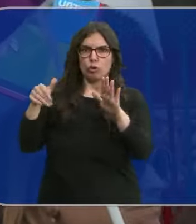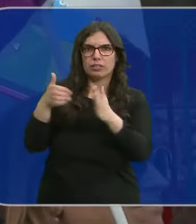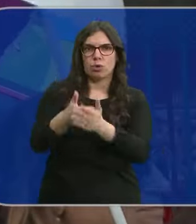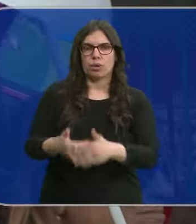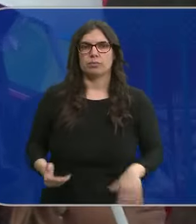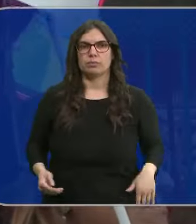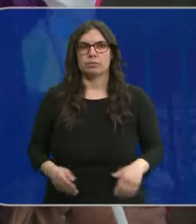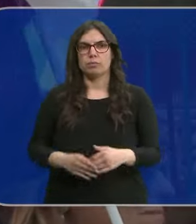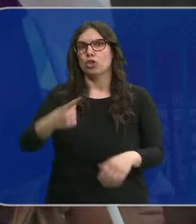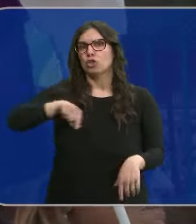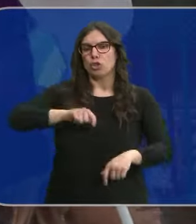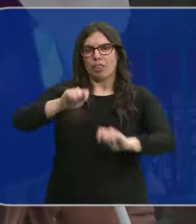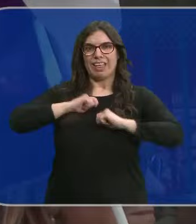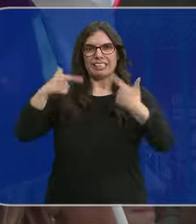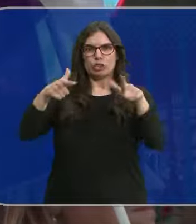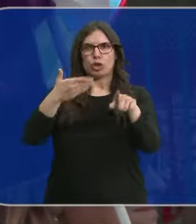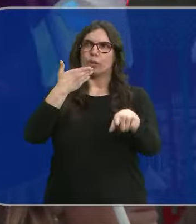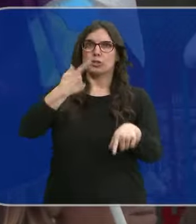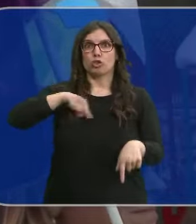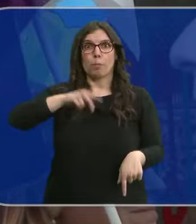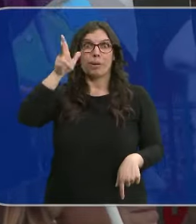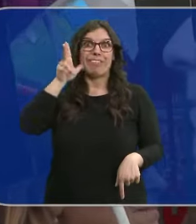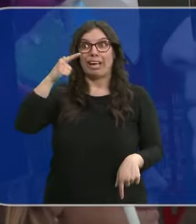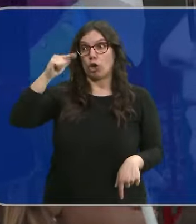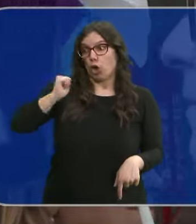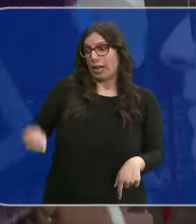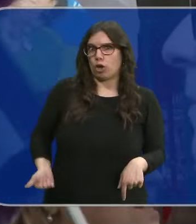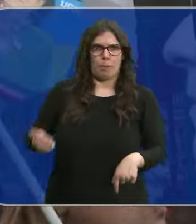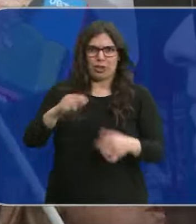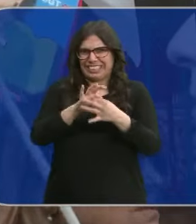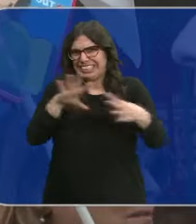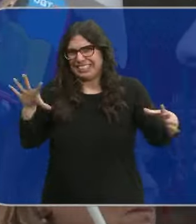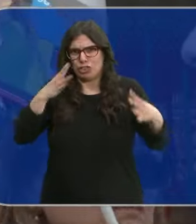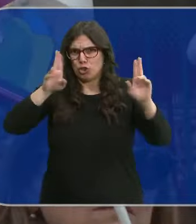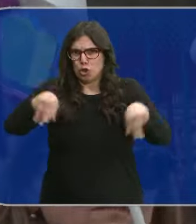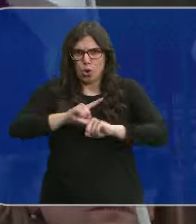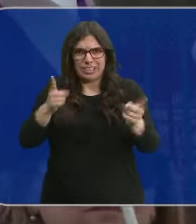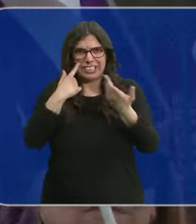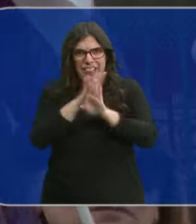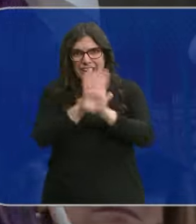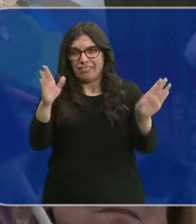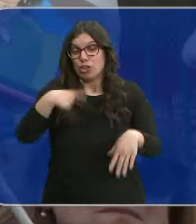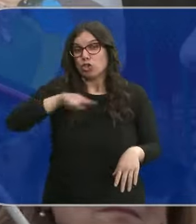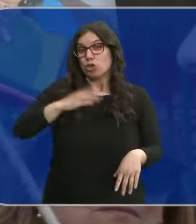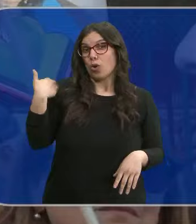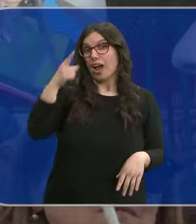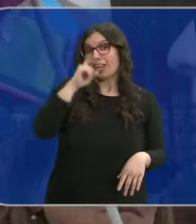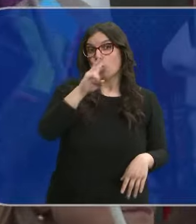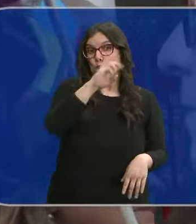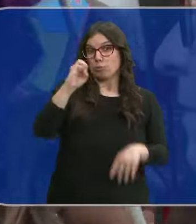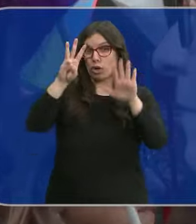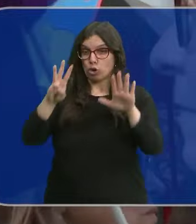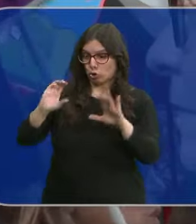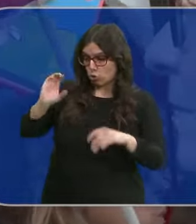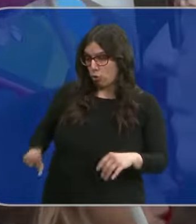Se nos tiene por un sector privilegiado y nunca, vamos, y nada más lejos de la realidad. Estamos con sueldos desde 2008